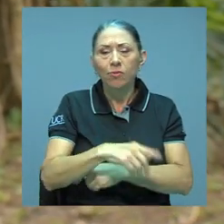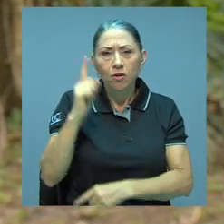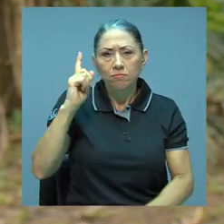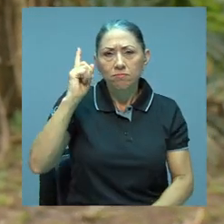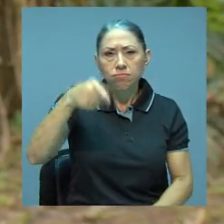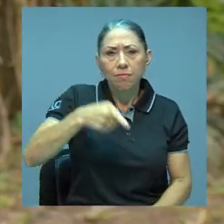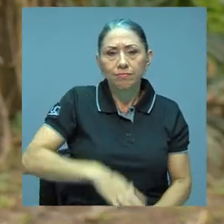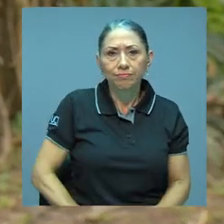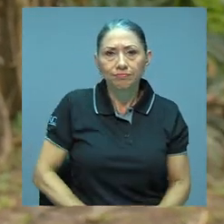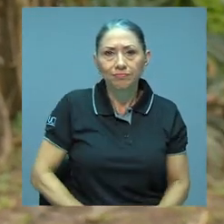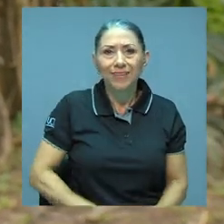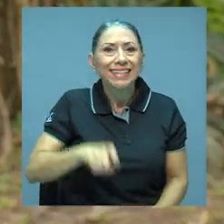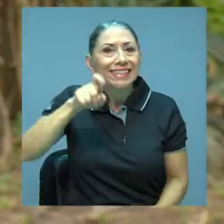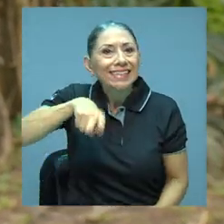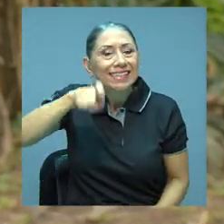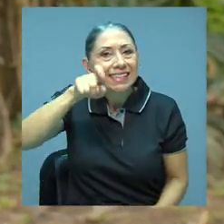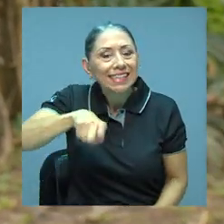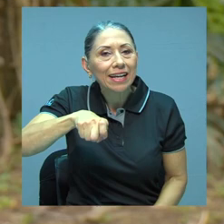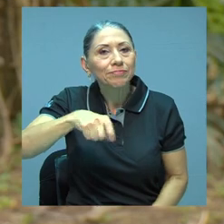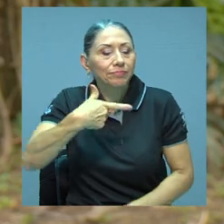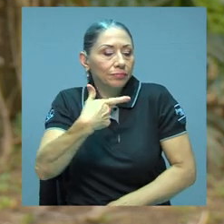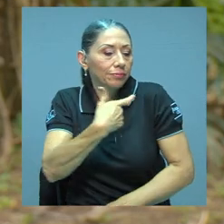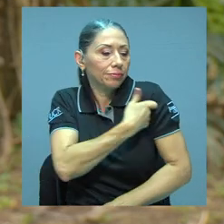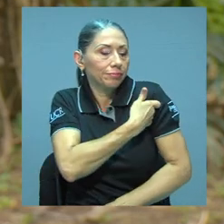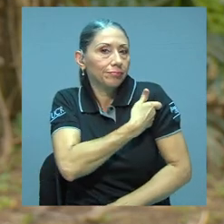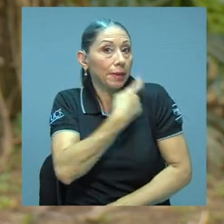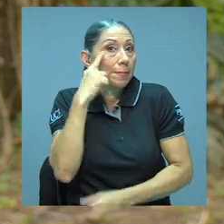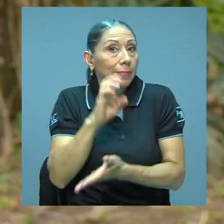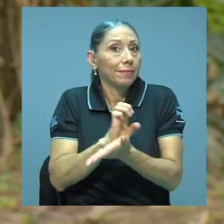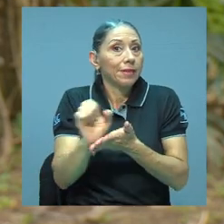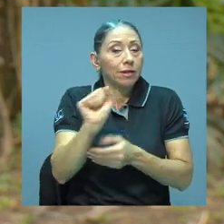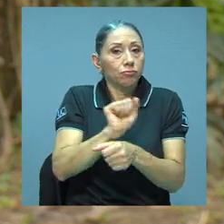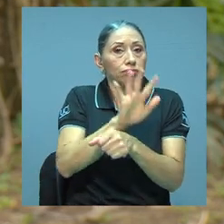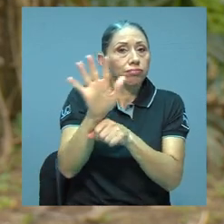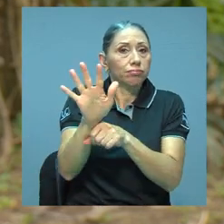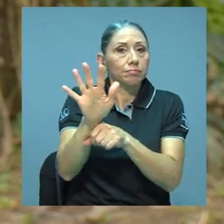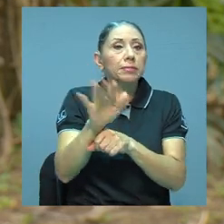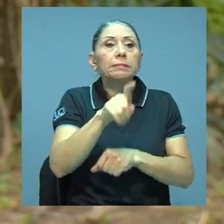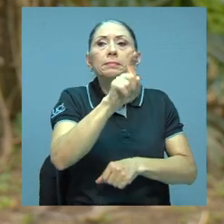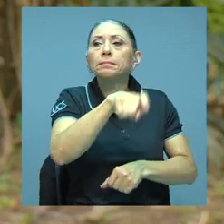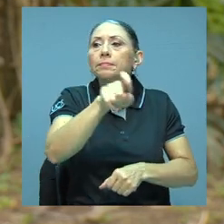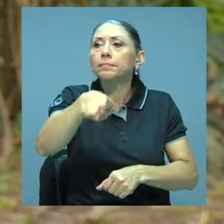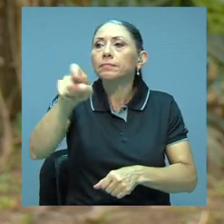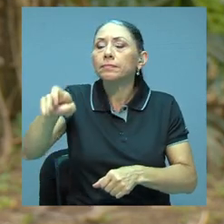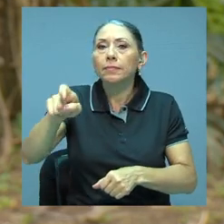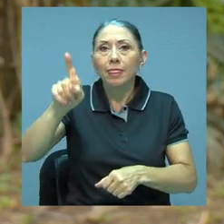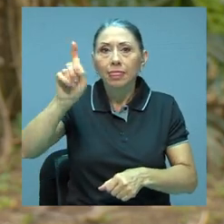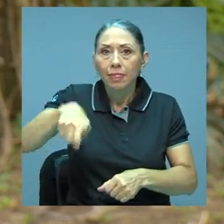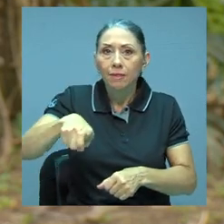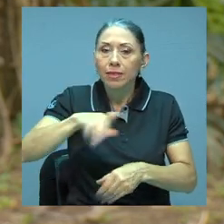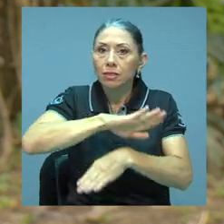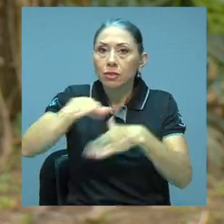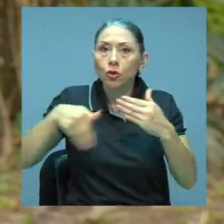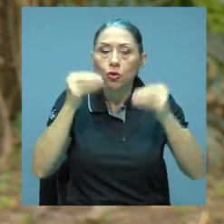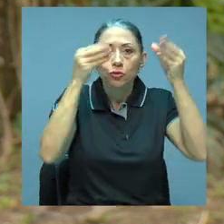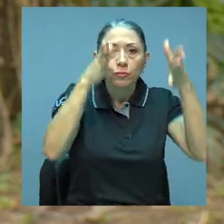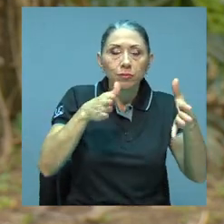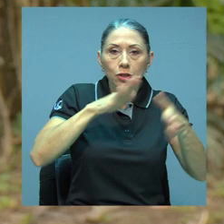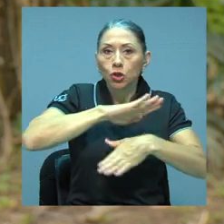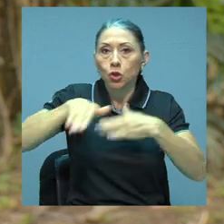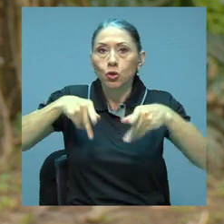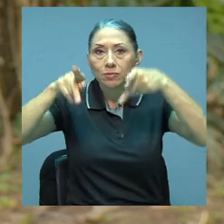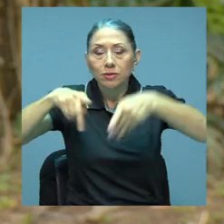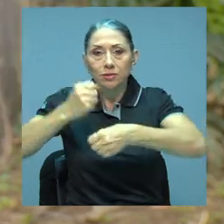manera obligatoria, requerirá la vacunación contra la COVID-19 a todo su personal docente y administrativo.